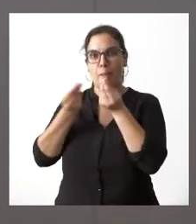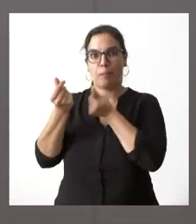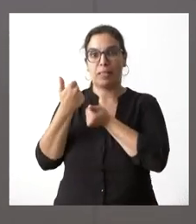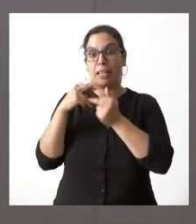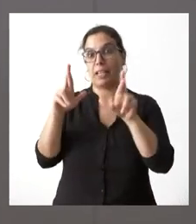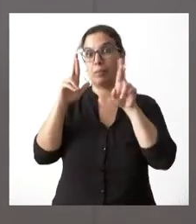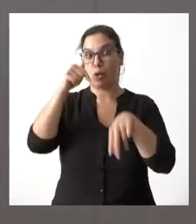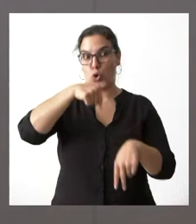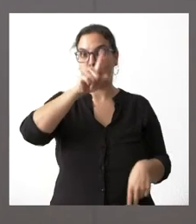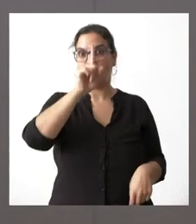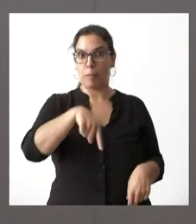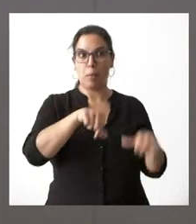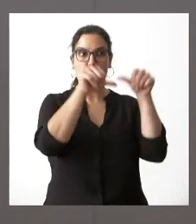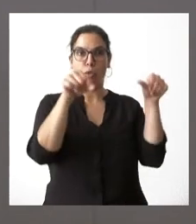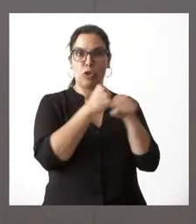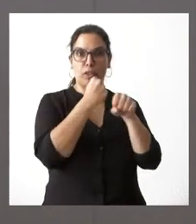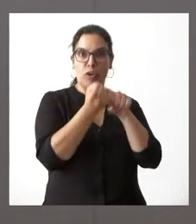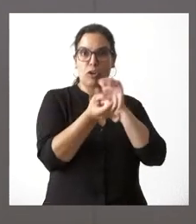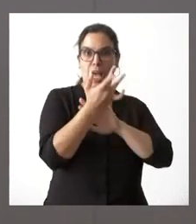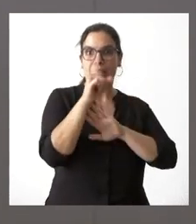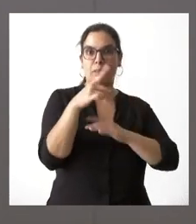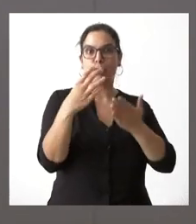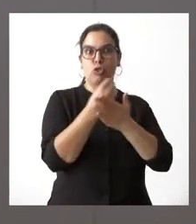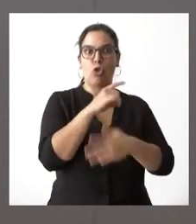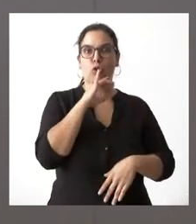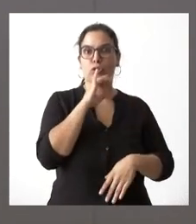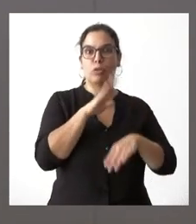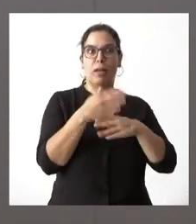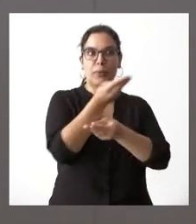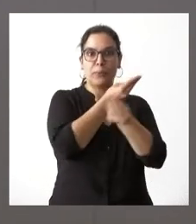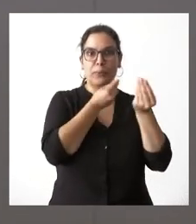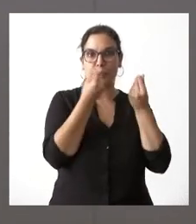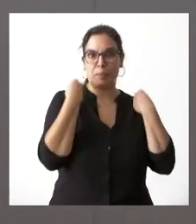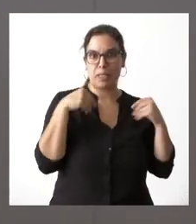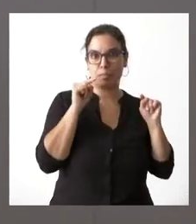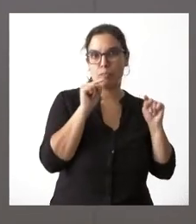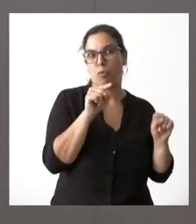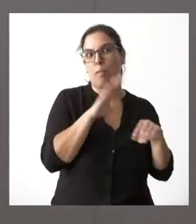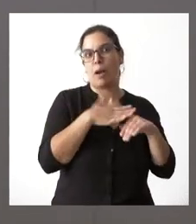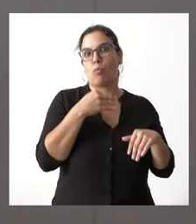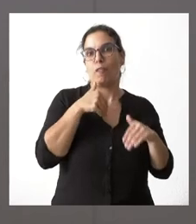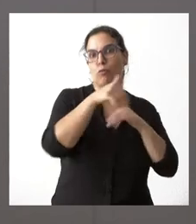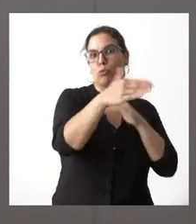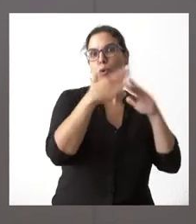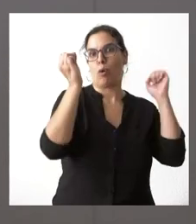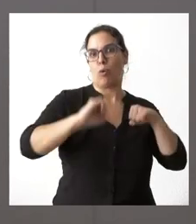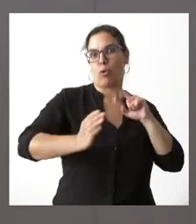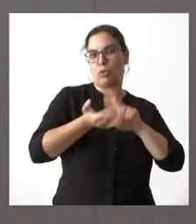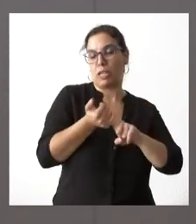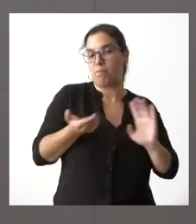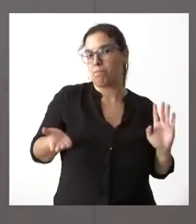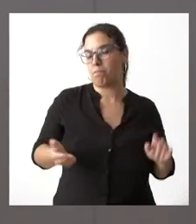haya un modelo de trabajo y que haya satisfacción de todas las partes en torno al clima de ese modelo de trabajo que permita en el futuro alcanzar acuerdos en todos los ámbitos